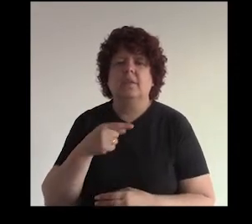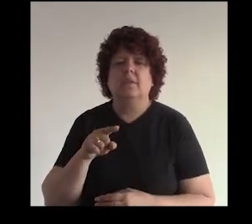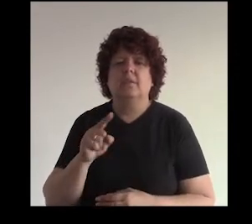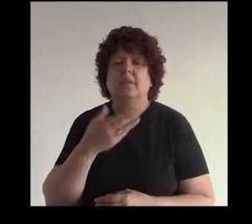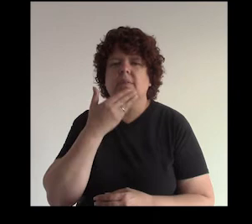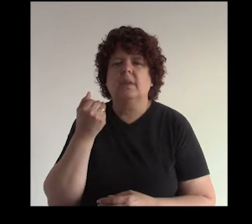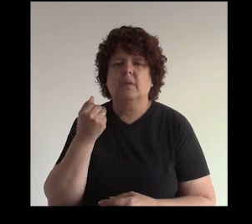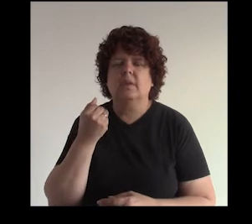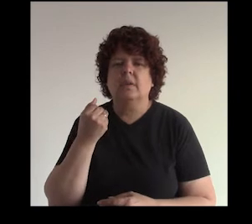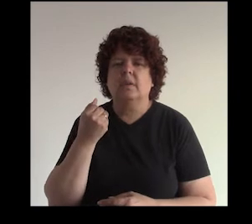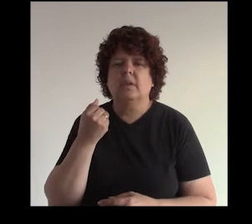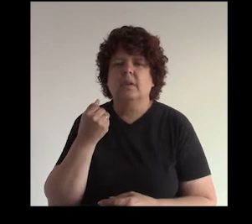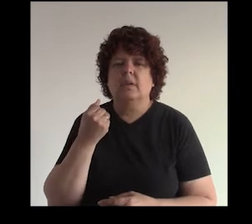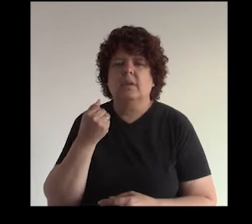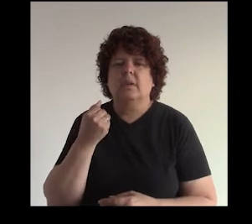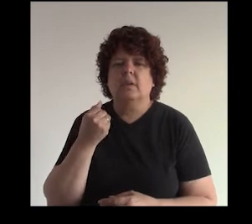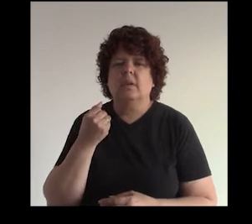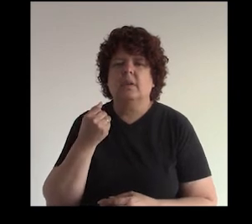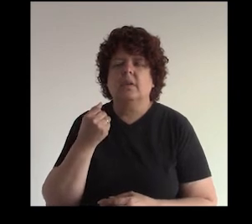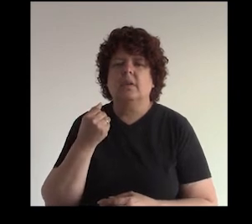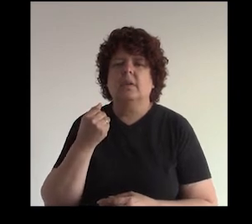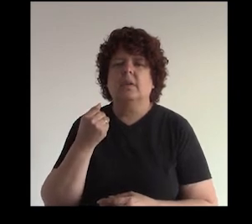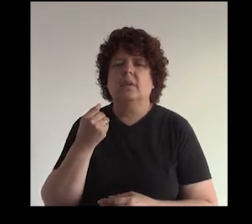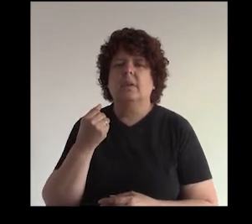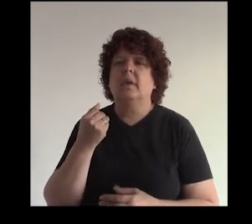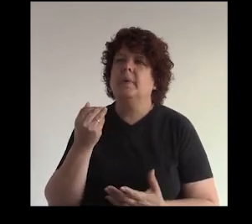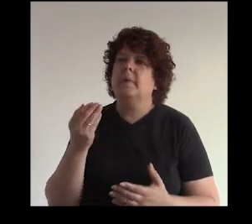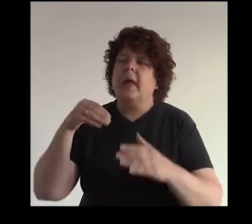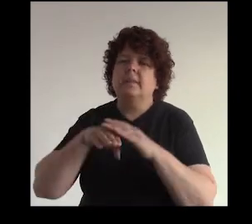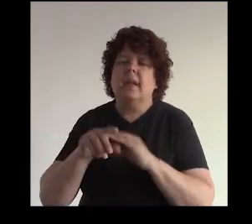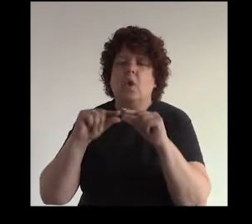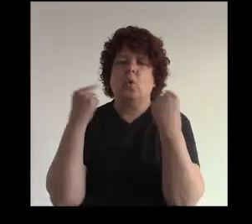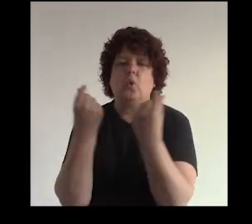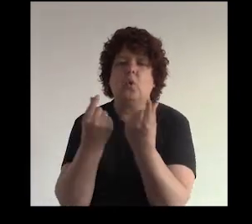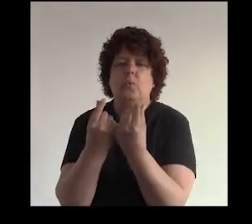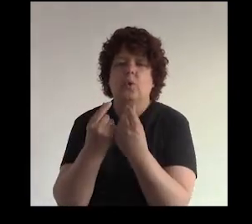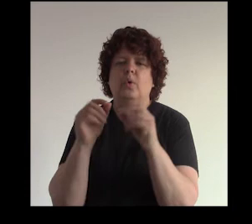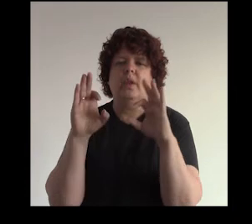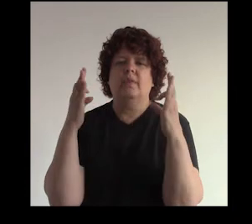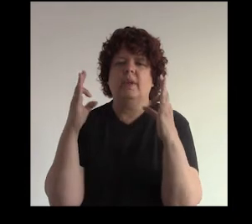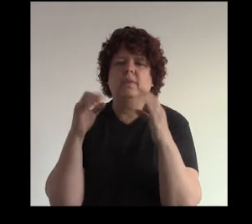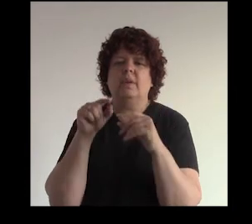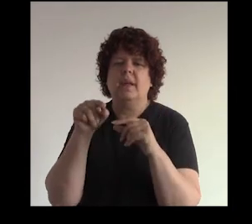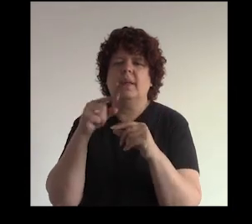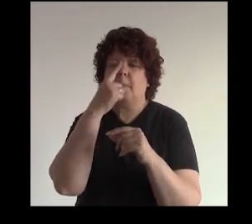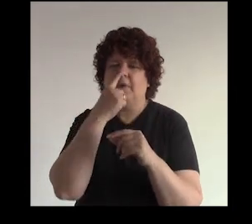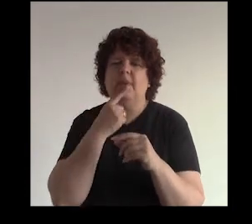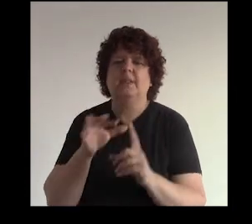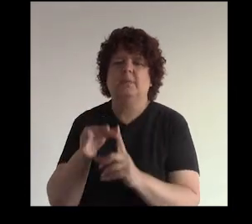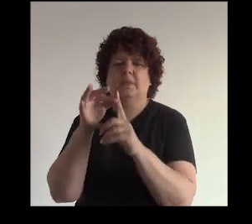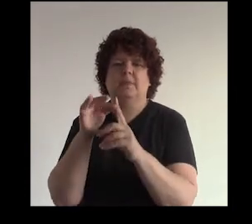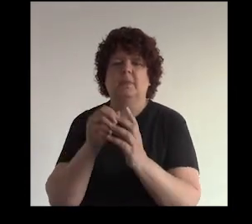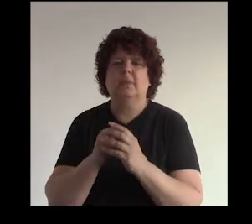¿no es mejor por ejemplo suscribirte a esos grupos donde promocionan y están ciertos perfiles